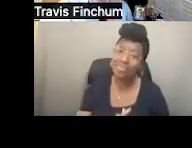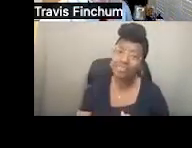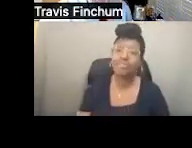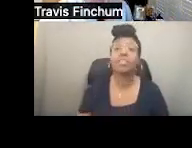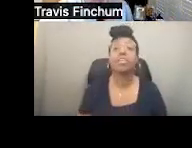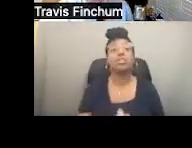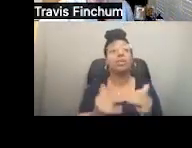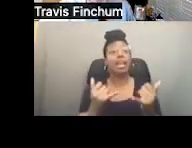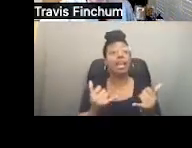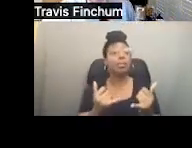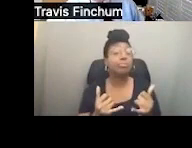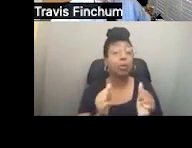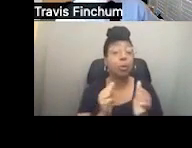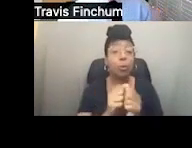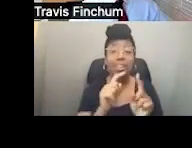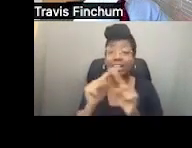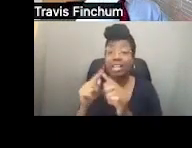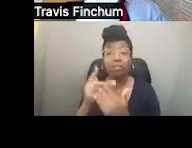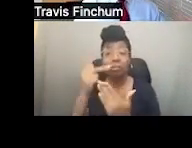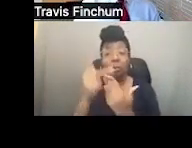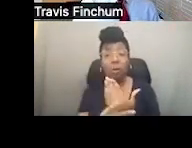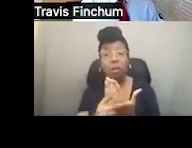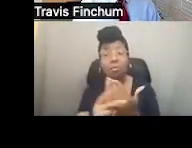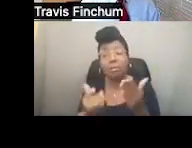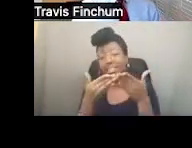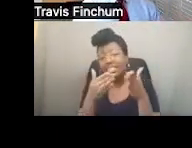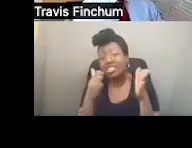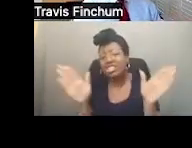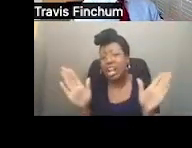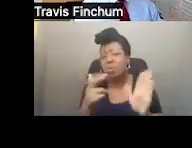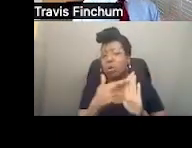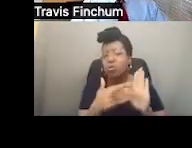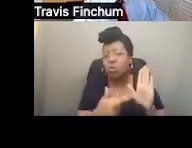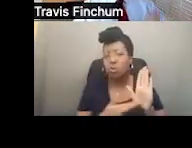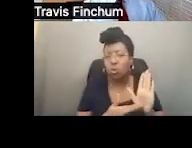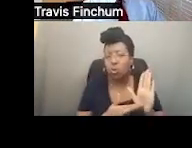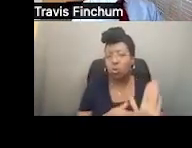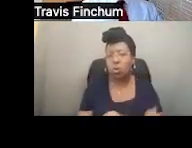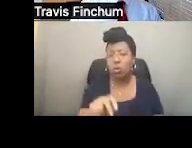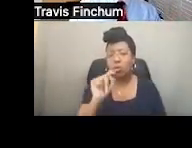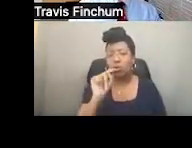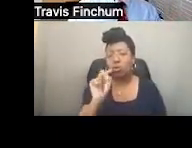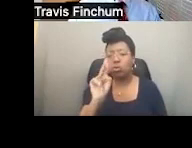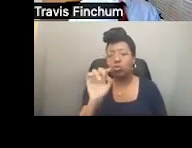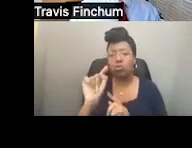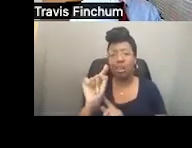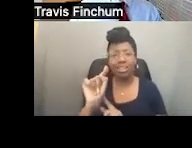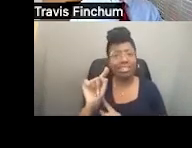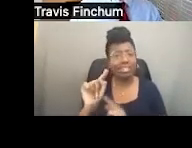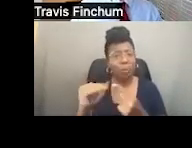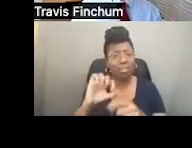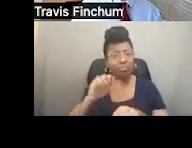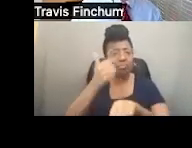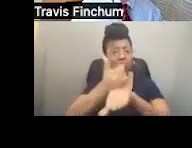Y cuando hablamos acerca de recursos, como regla general, los fideicomisos, cuando se